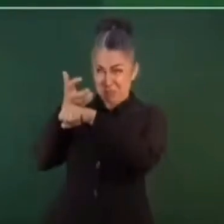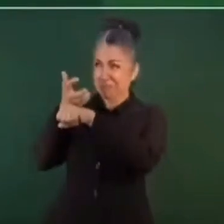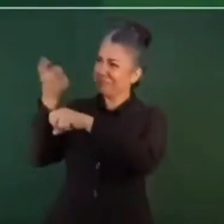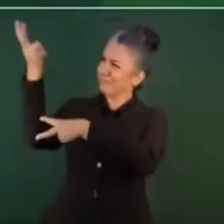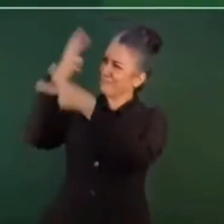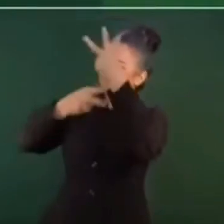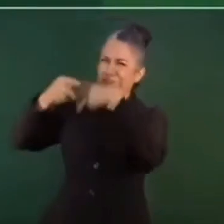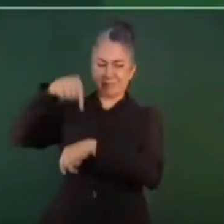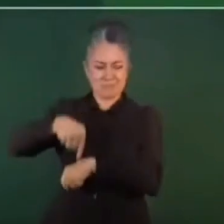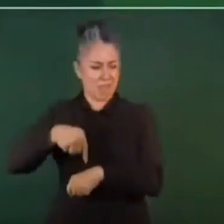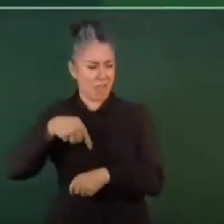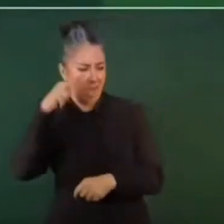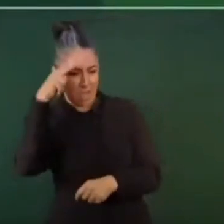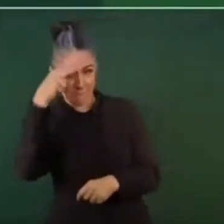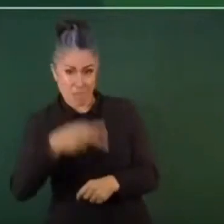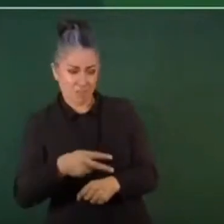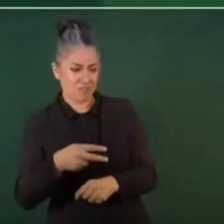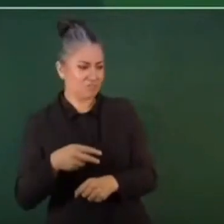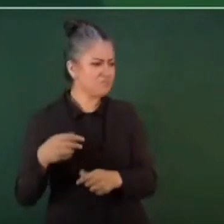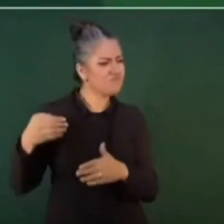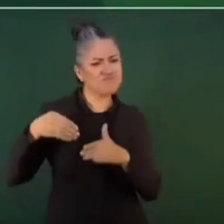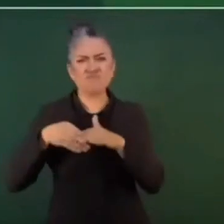quería